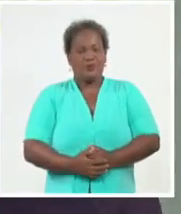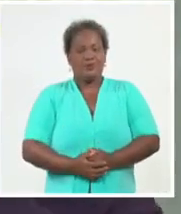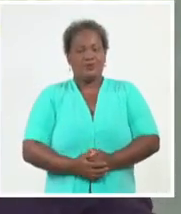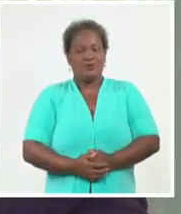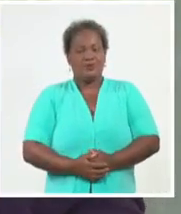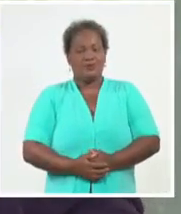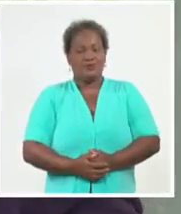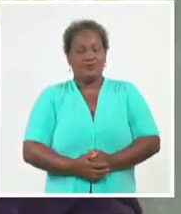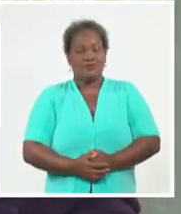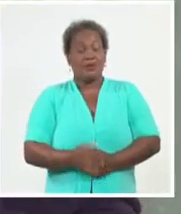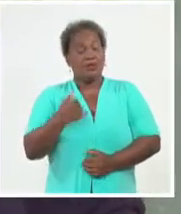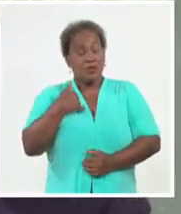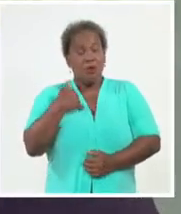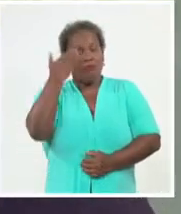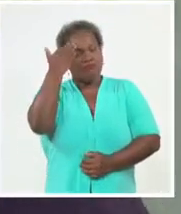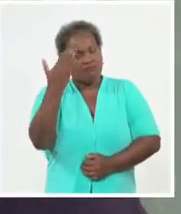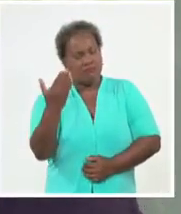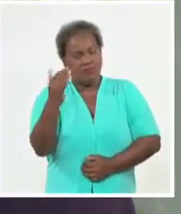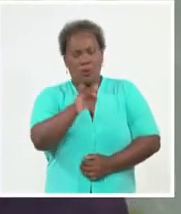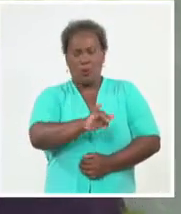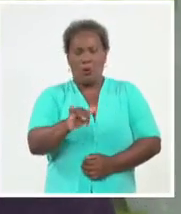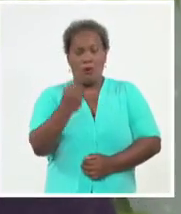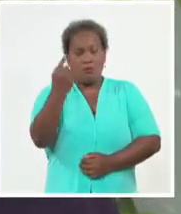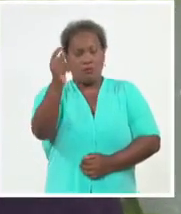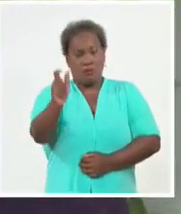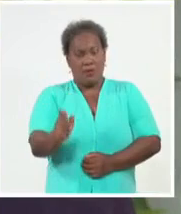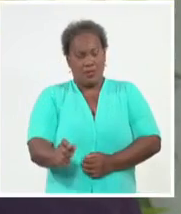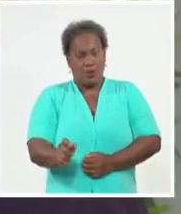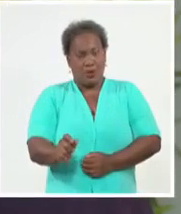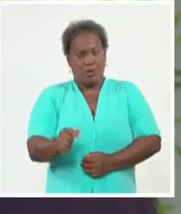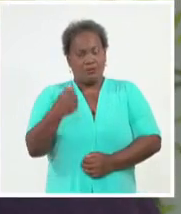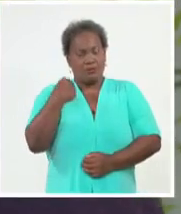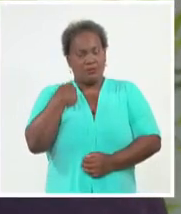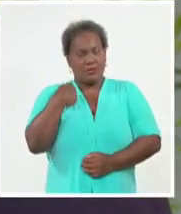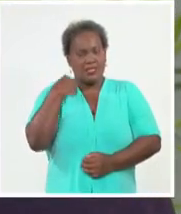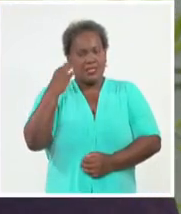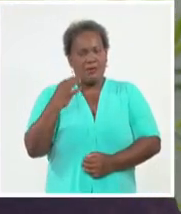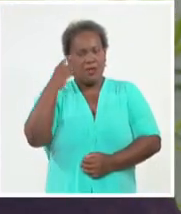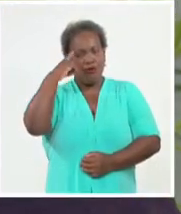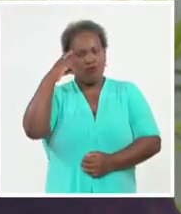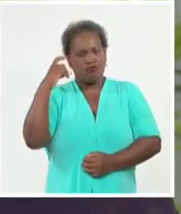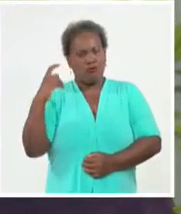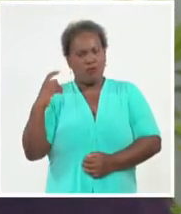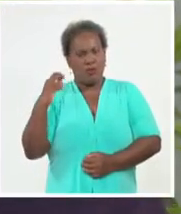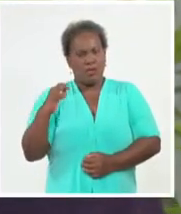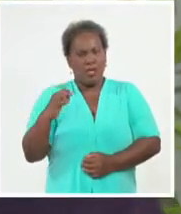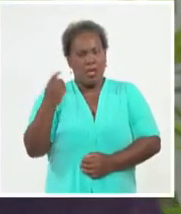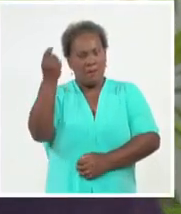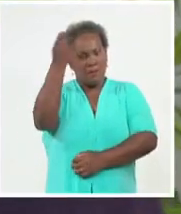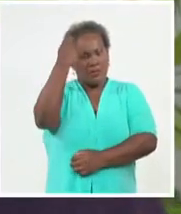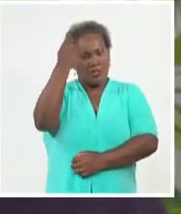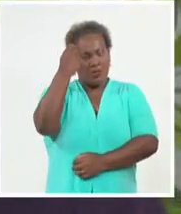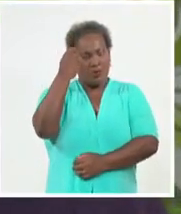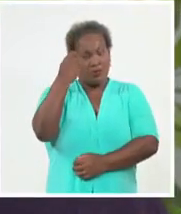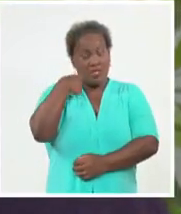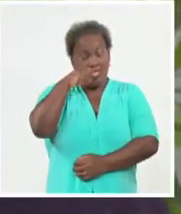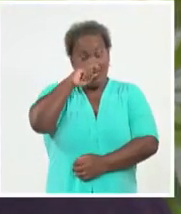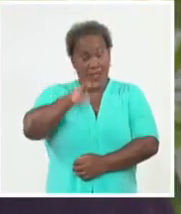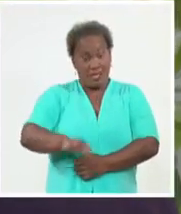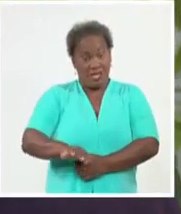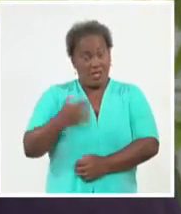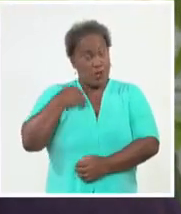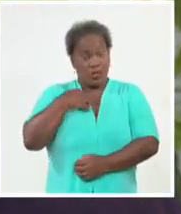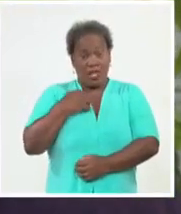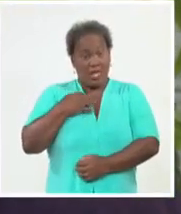También quiero agradecer en este momento a una persona que me inspiró en mi vida desde niña, cuando no tenía la edad y ya era activista